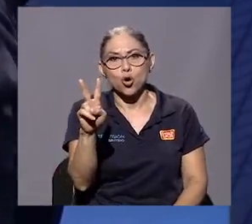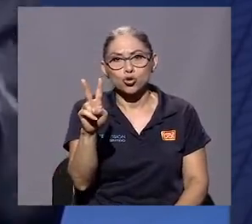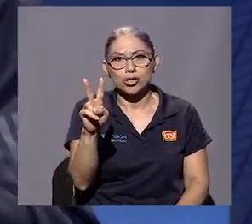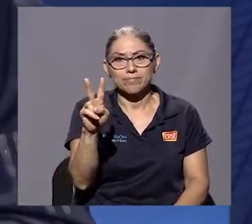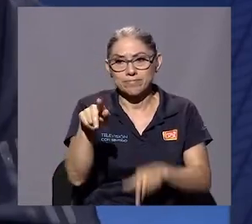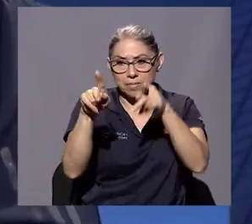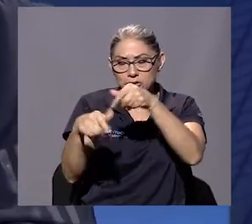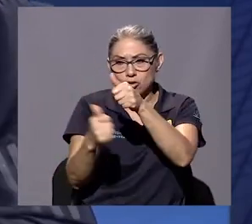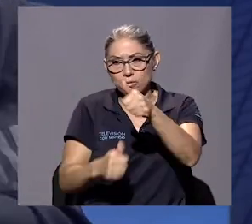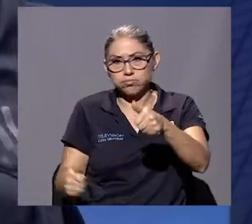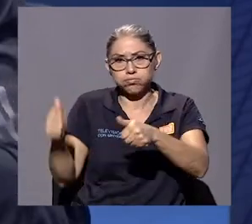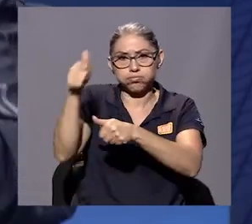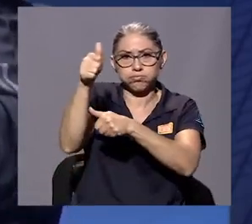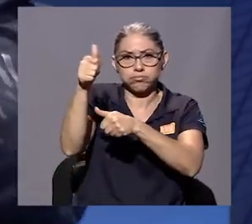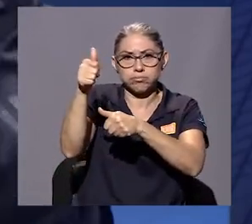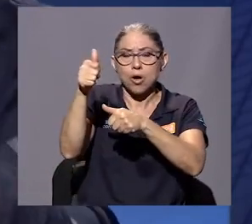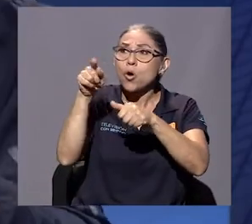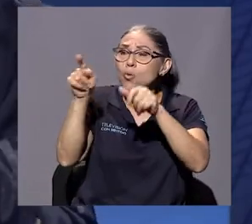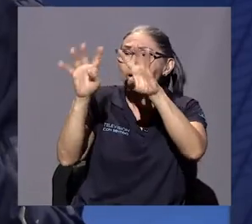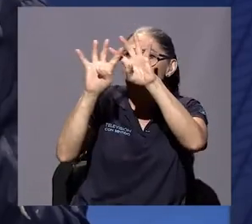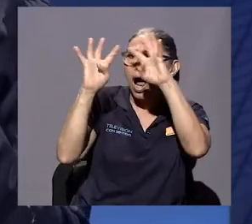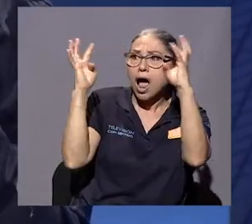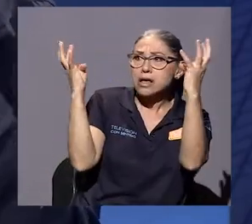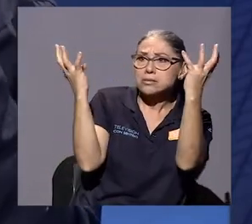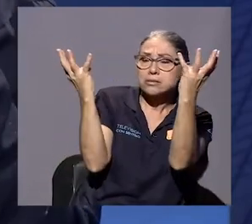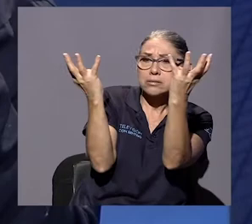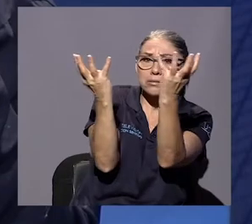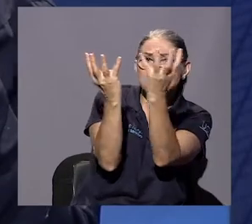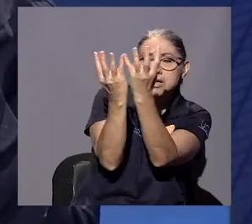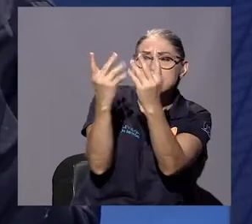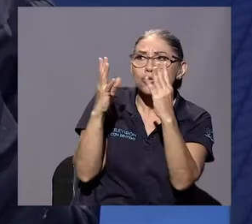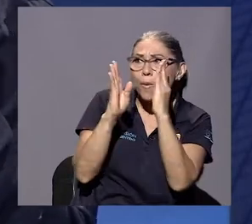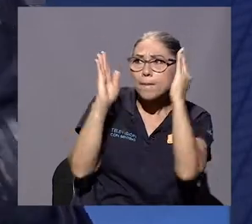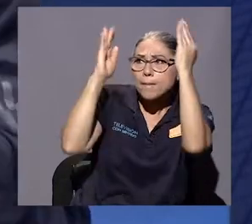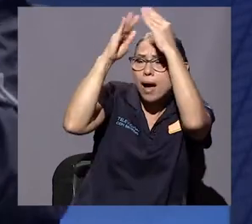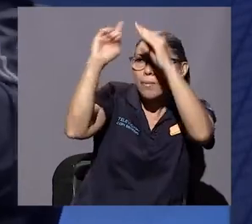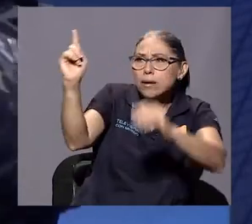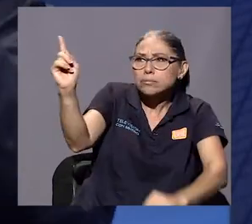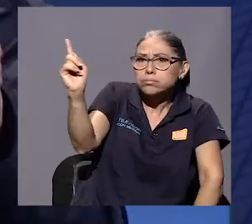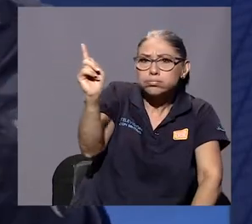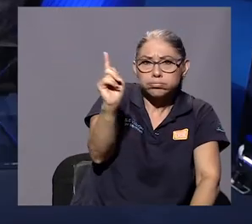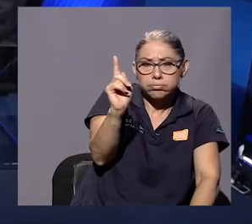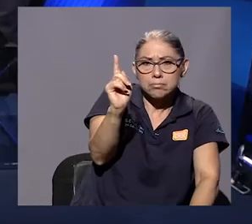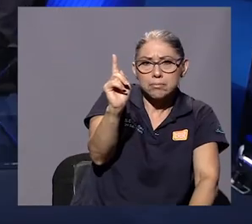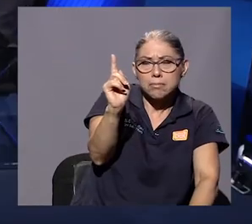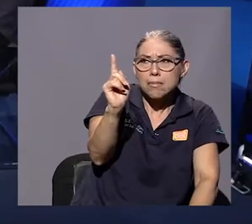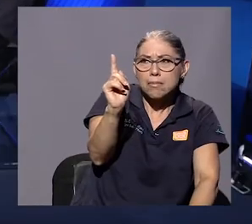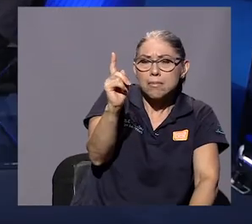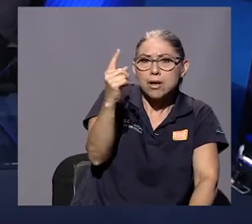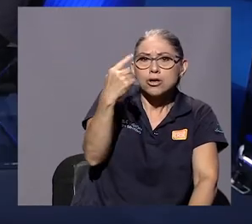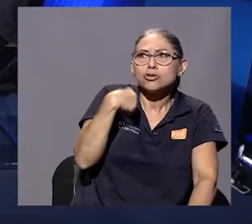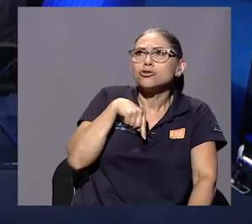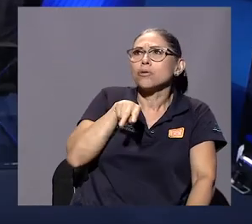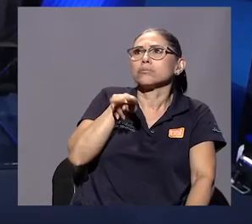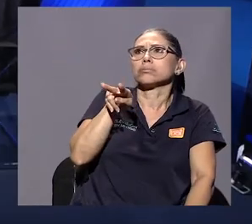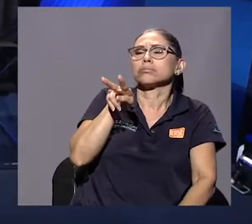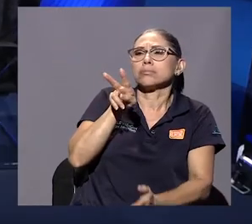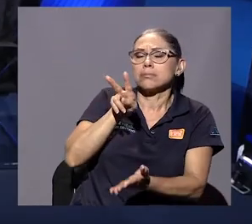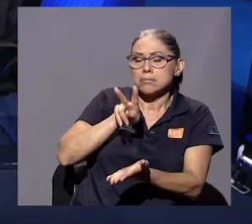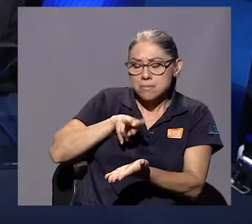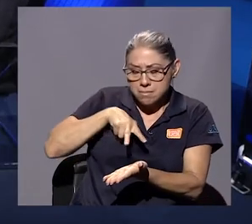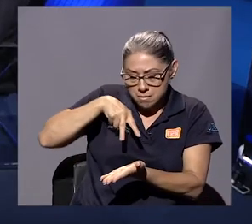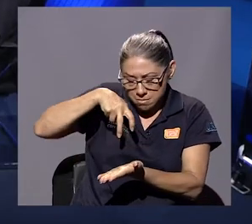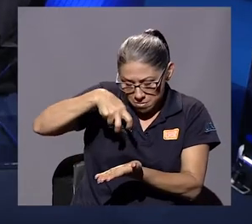Cuando el Papa salió al balcón en el castillo de Castelgandolfo, donde él pasaba el verano, yo caí de